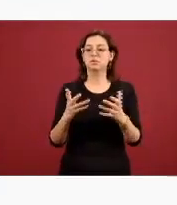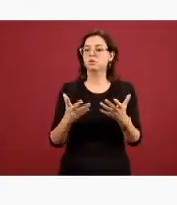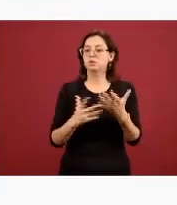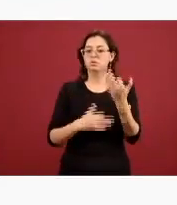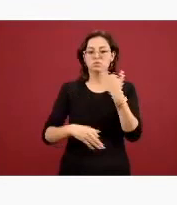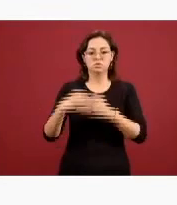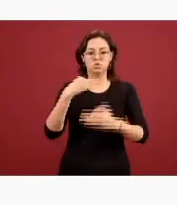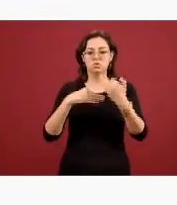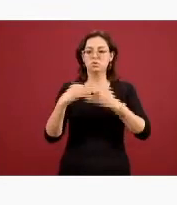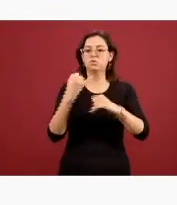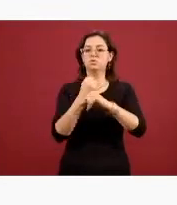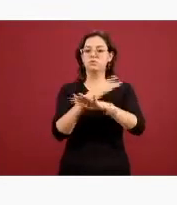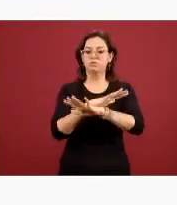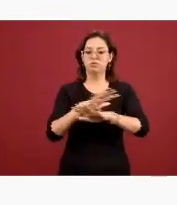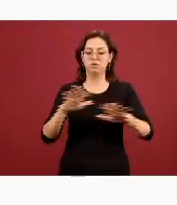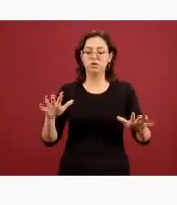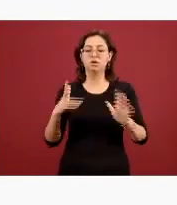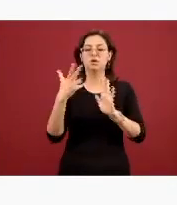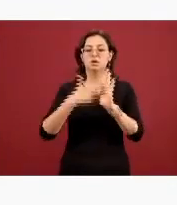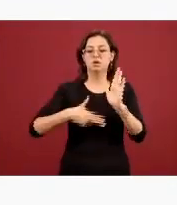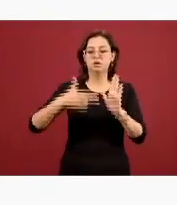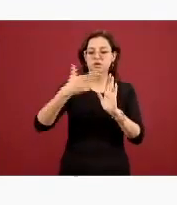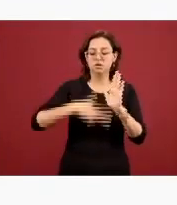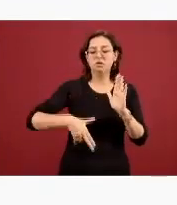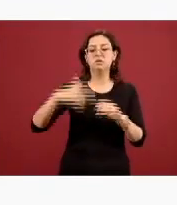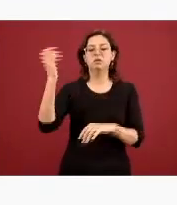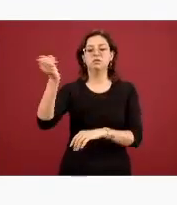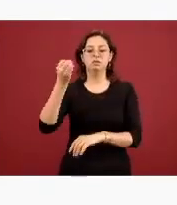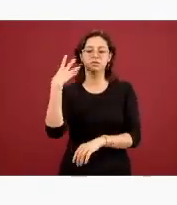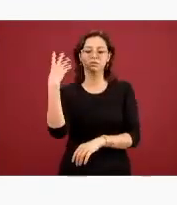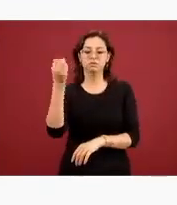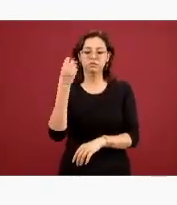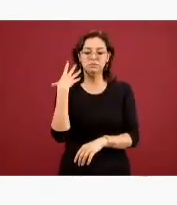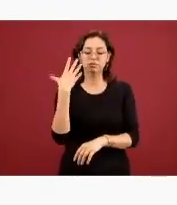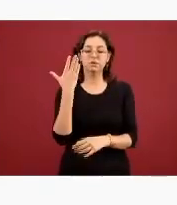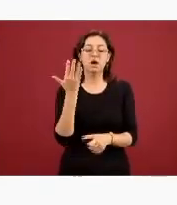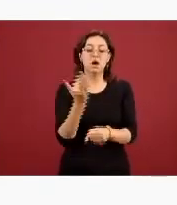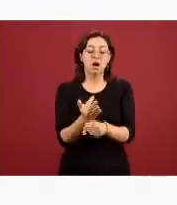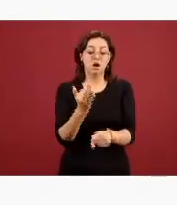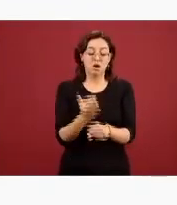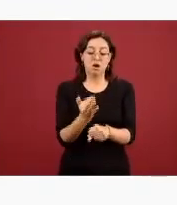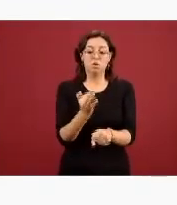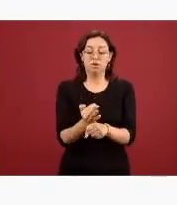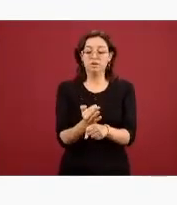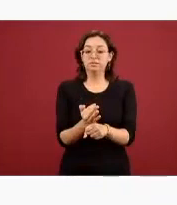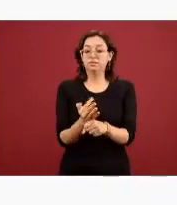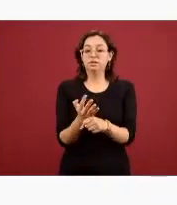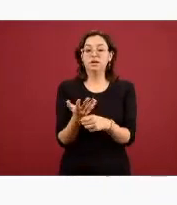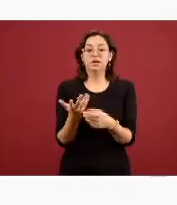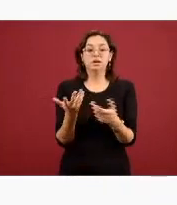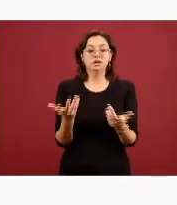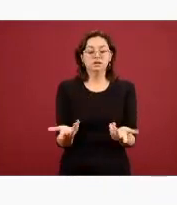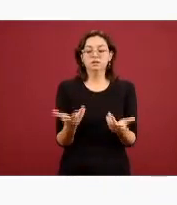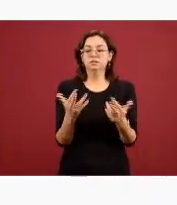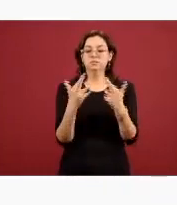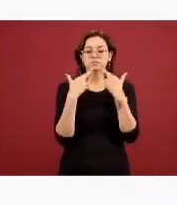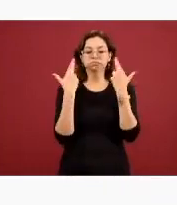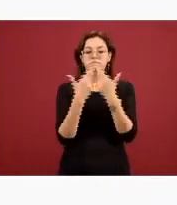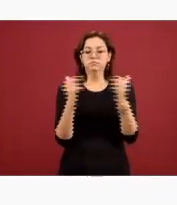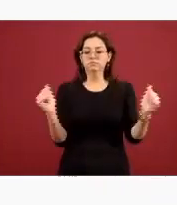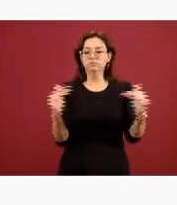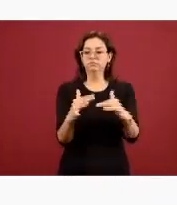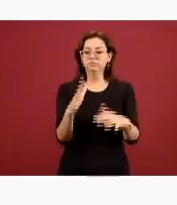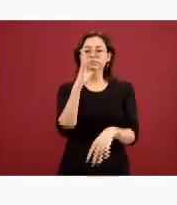información ofrecen talleres conferencias y ahora mismo que no podemos hacer reuniones